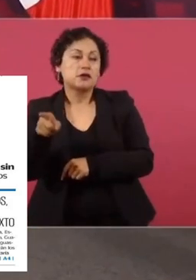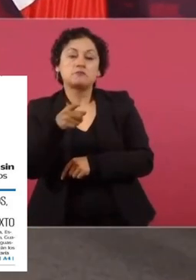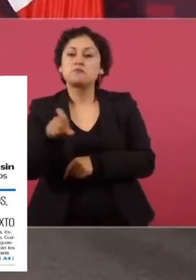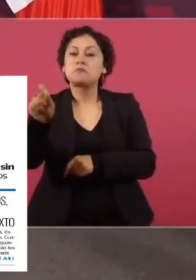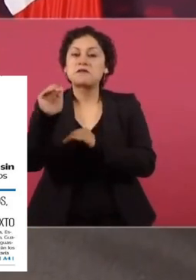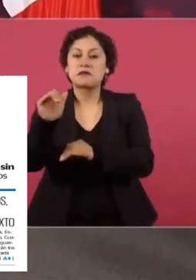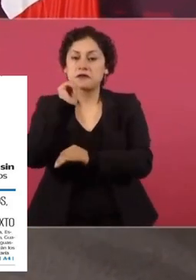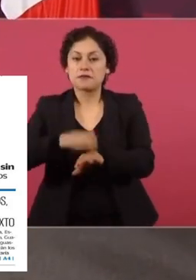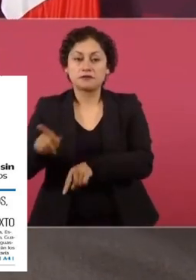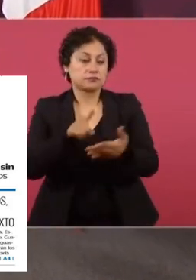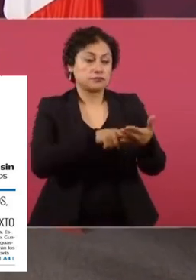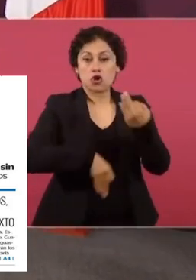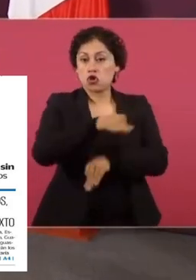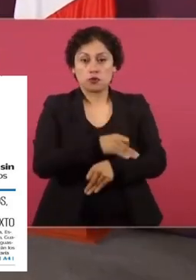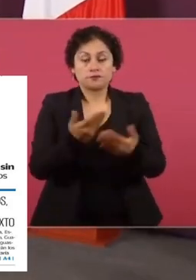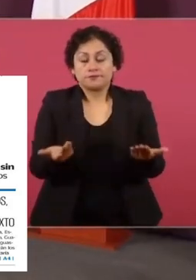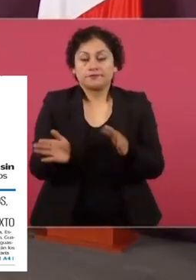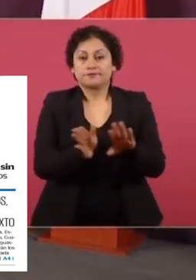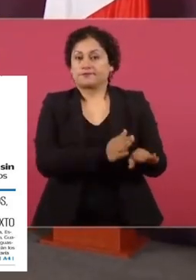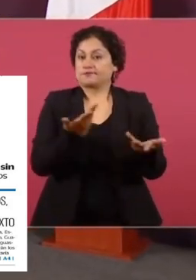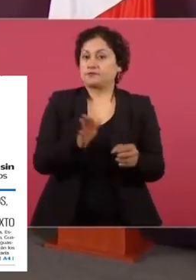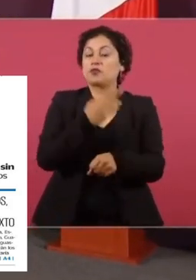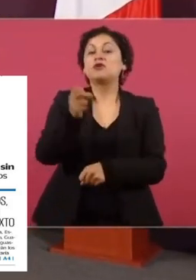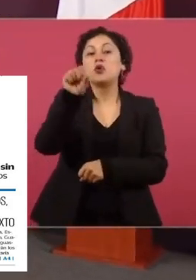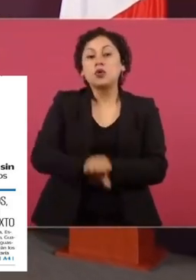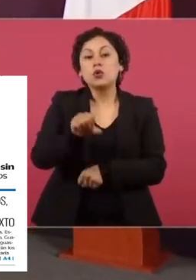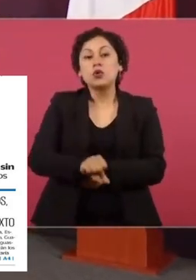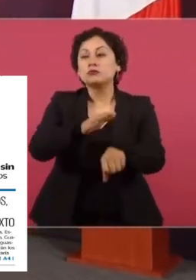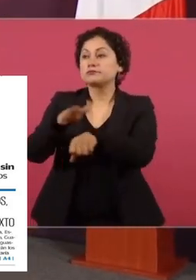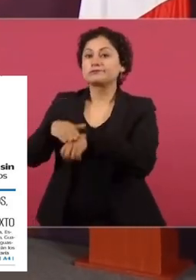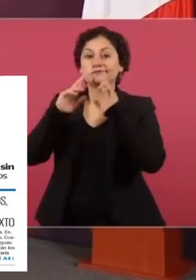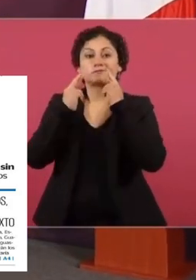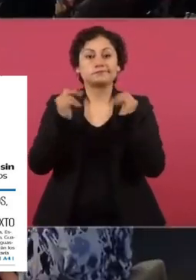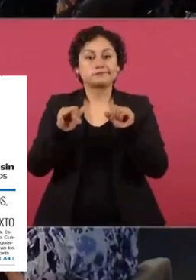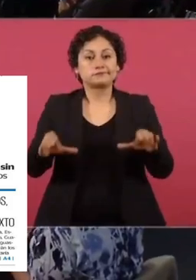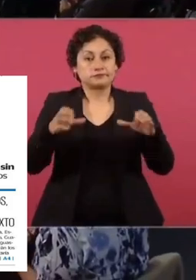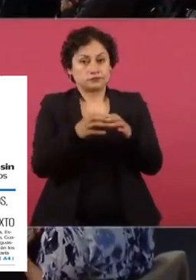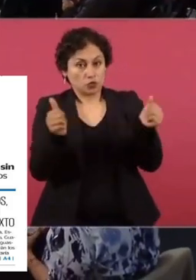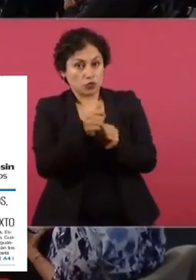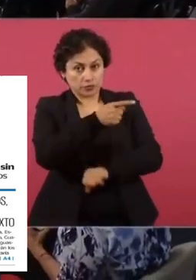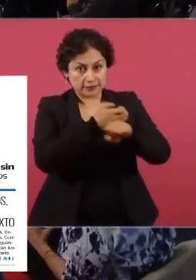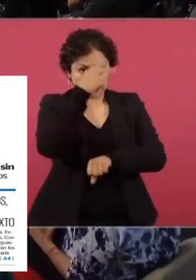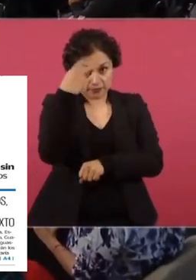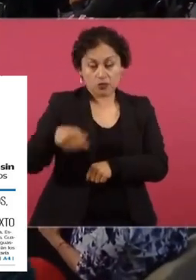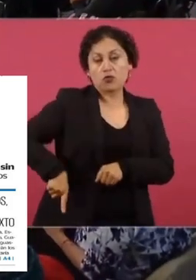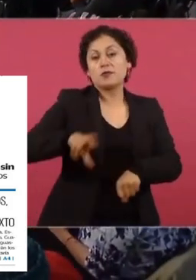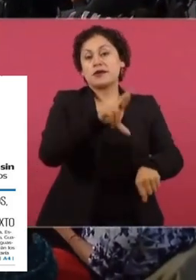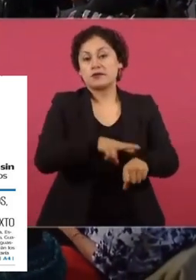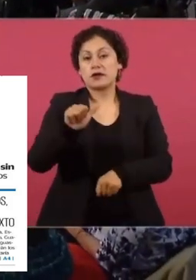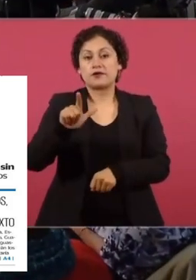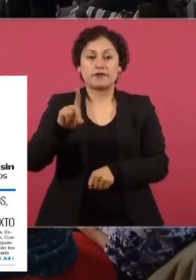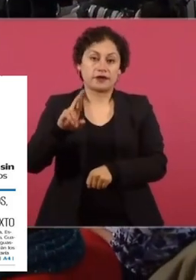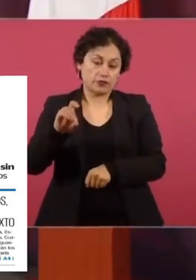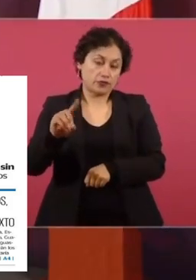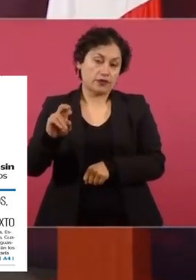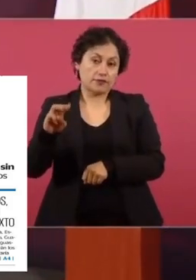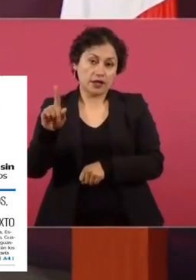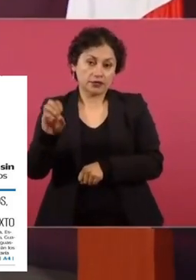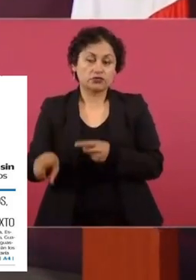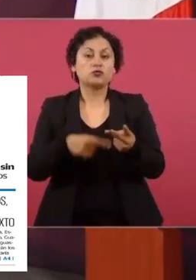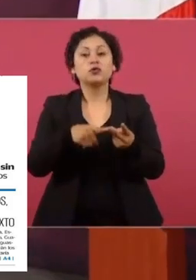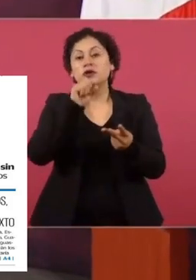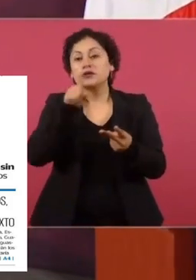Hoy se va a tener una reunión con el gobierno del Estado de México, con el gobernador Alfredo del Mazo, con